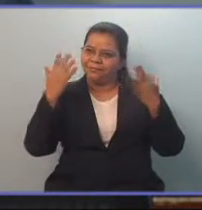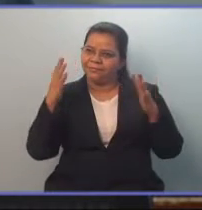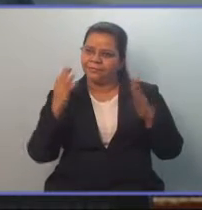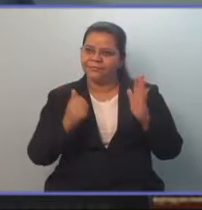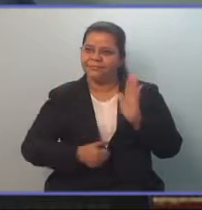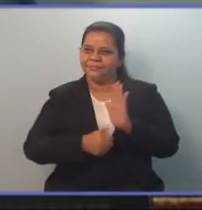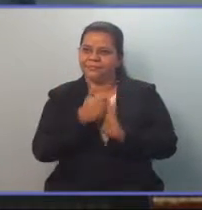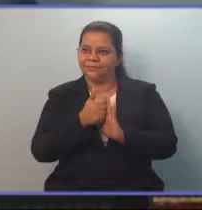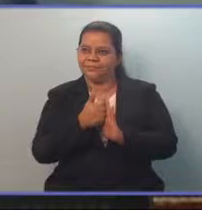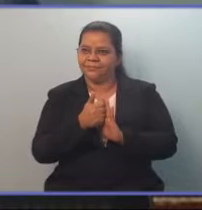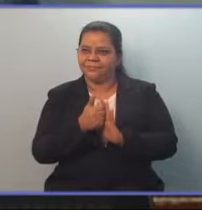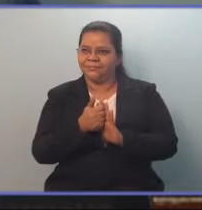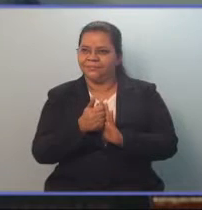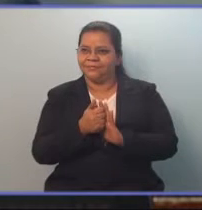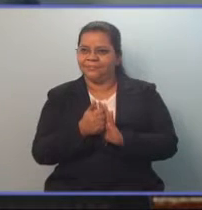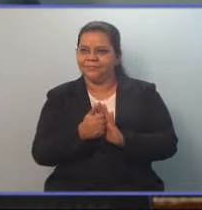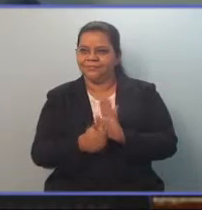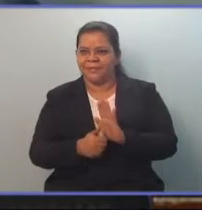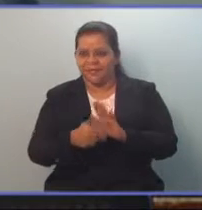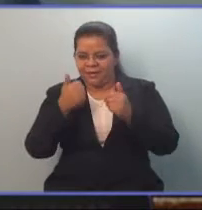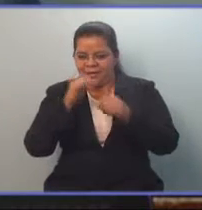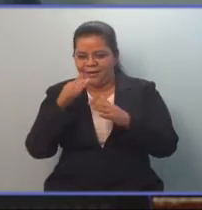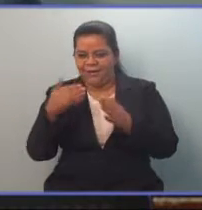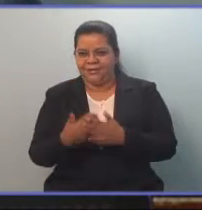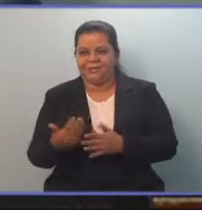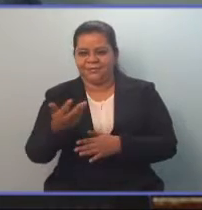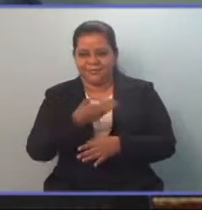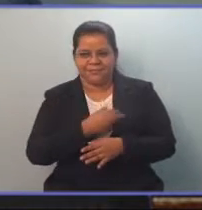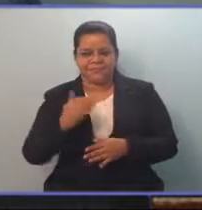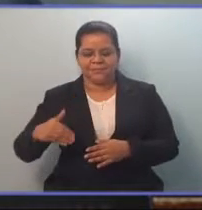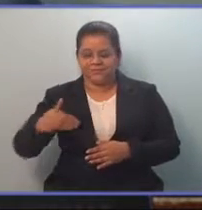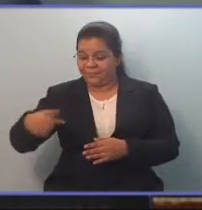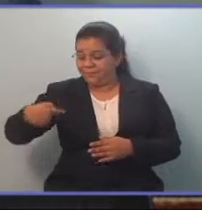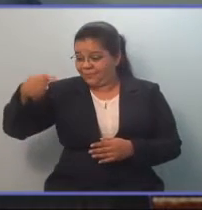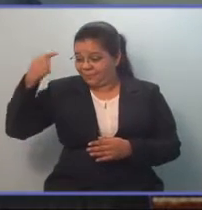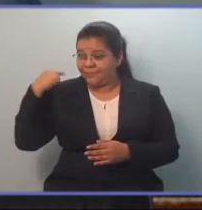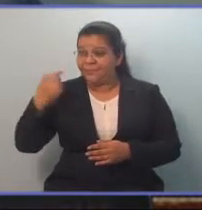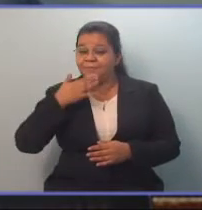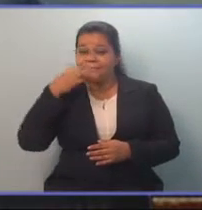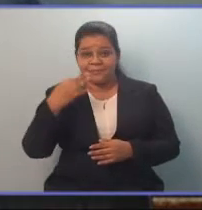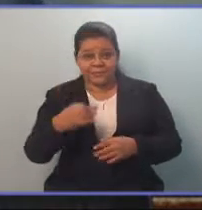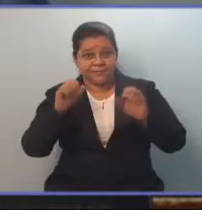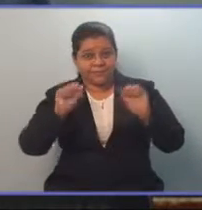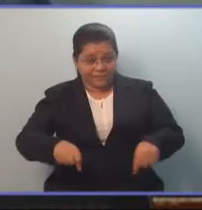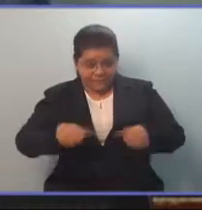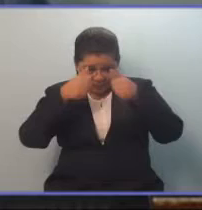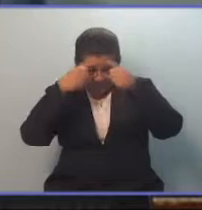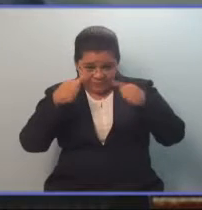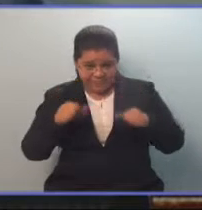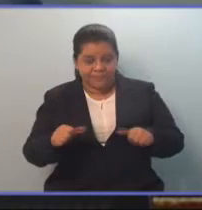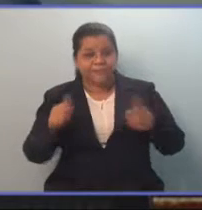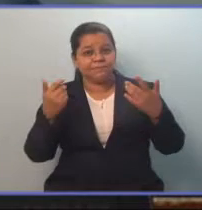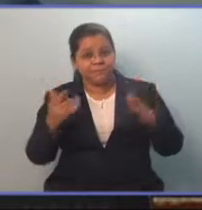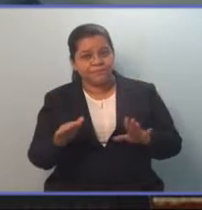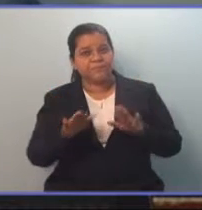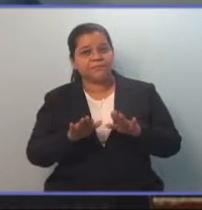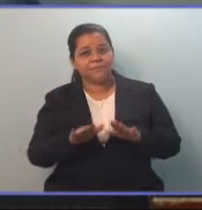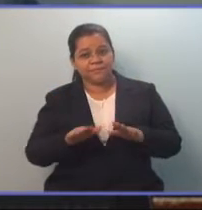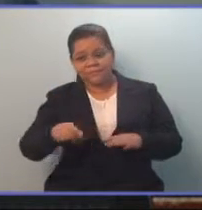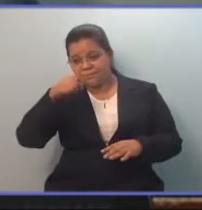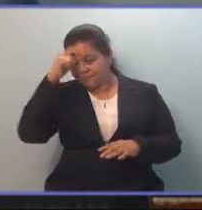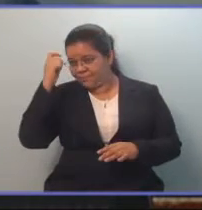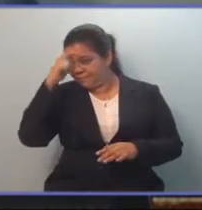que también fue de Alianza Republicana Nacionalista el año pasado, finalmente se pudo aprobar gracias a ese trabajo que ha